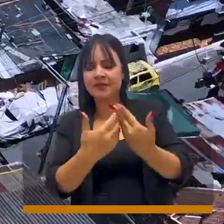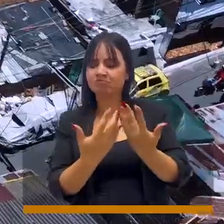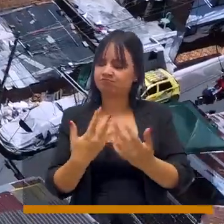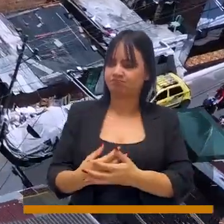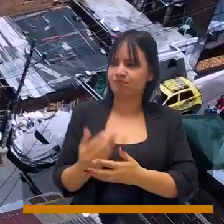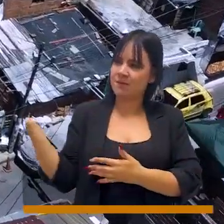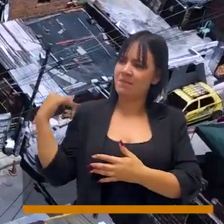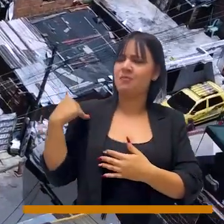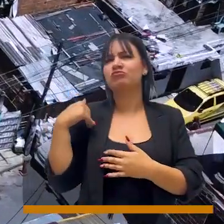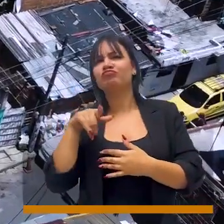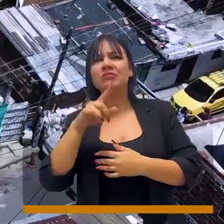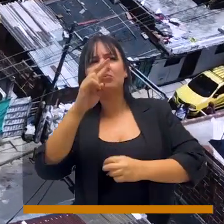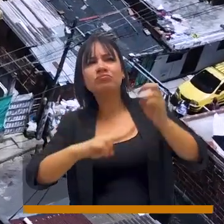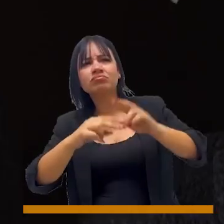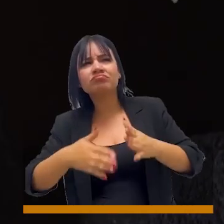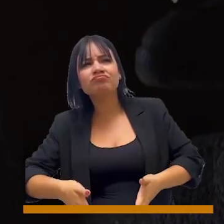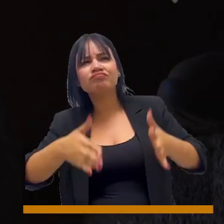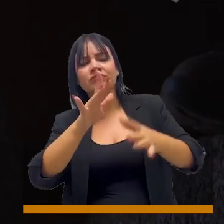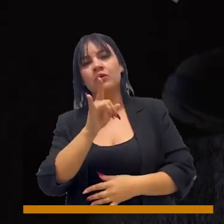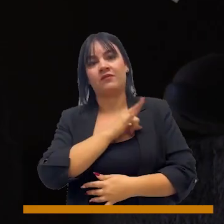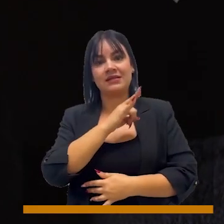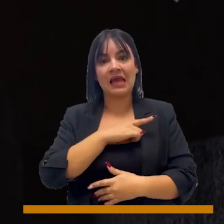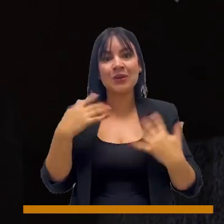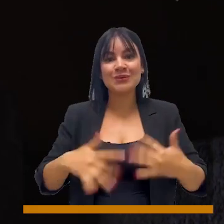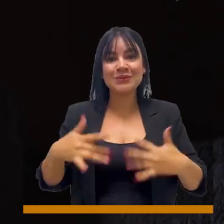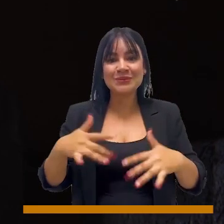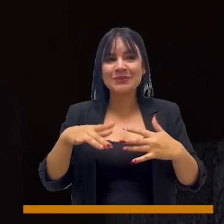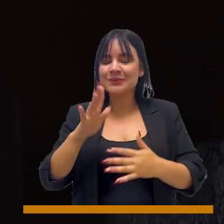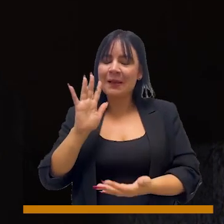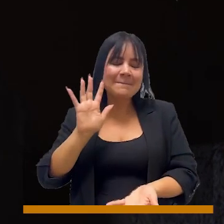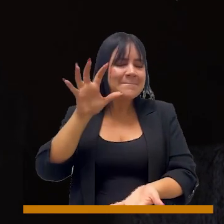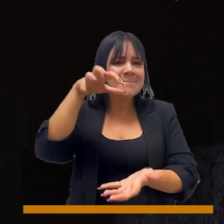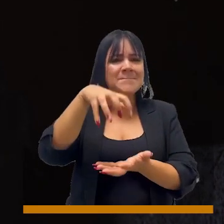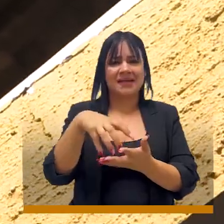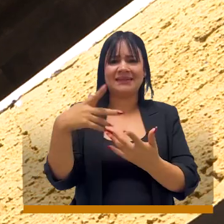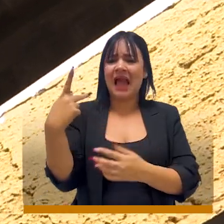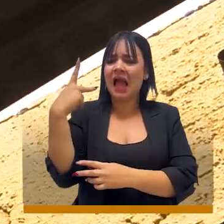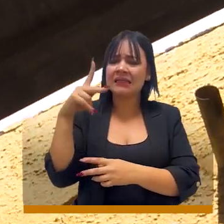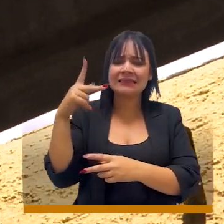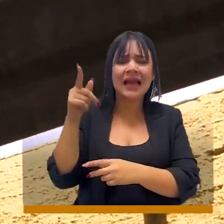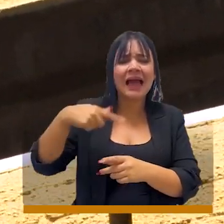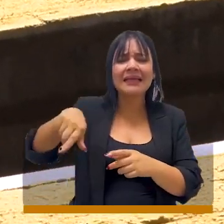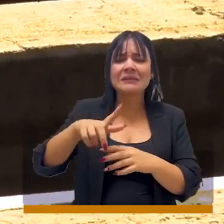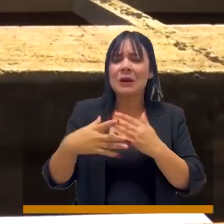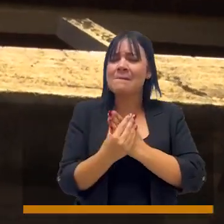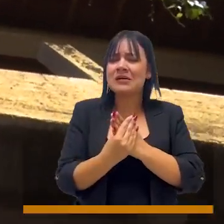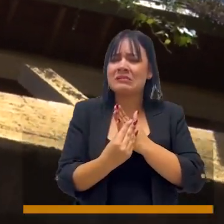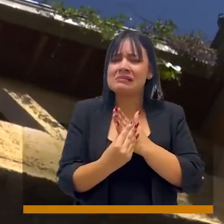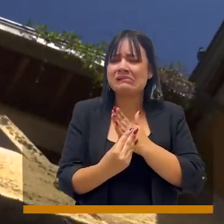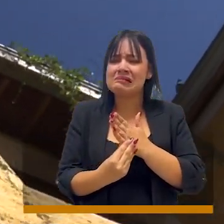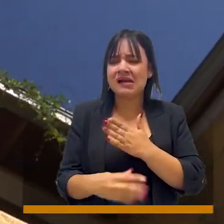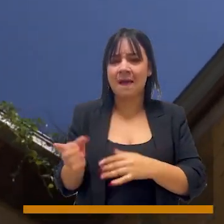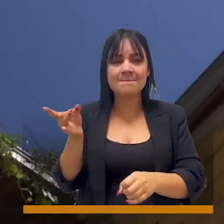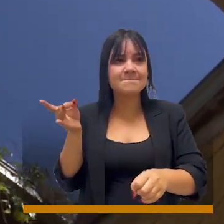tejer un sueño. Construir una universidad en el corazón de la comuna más pobre del distrito para que